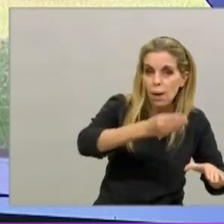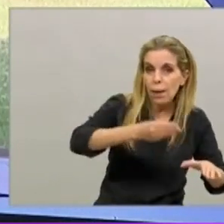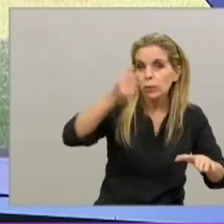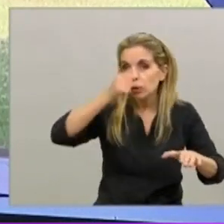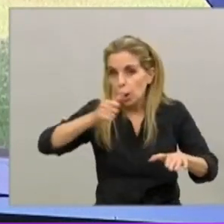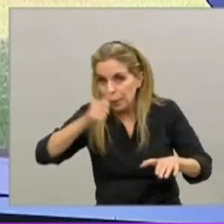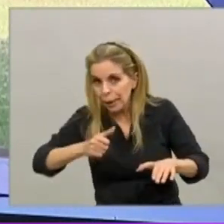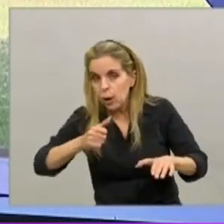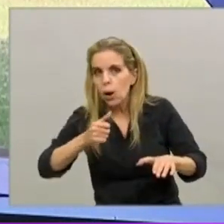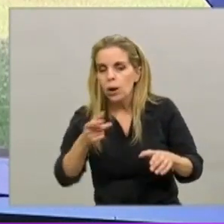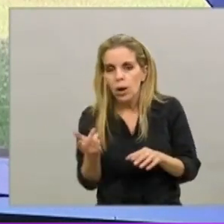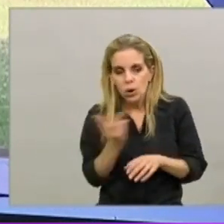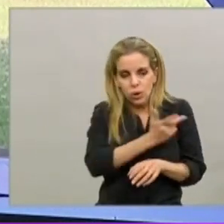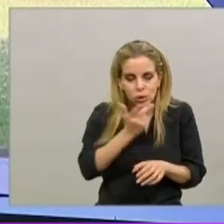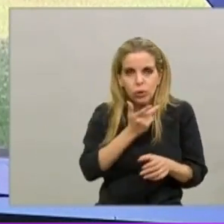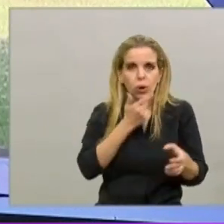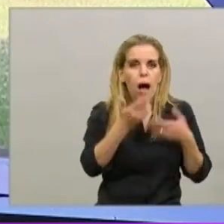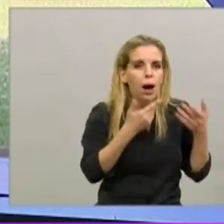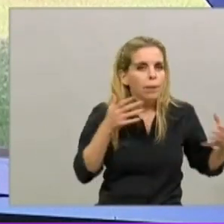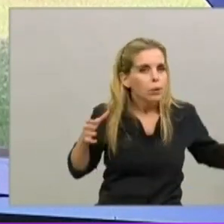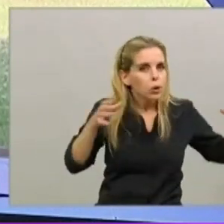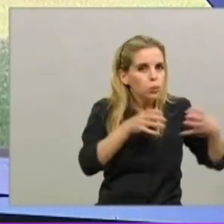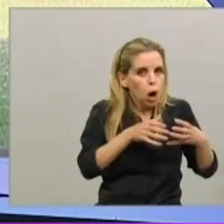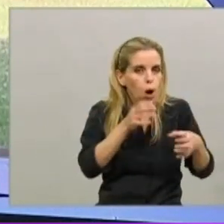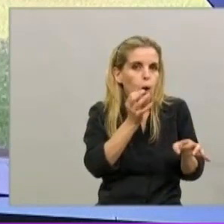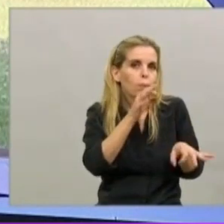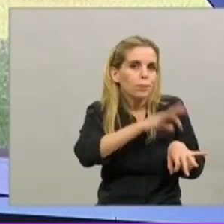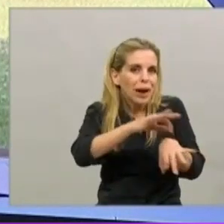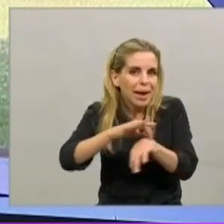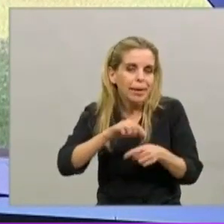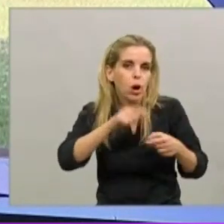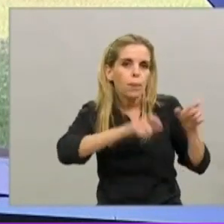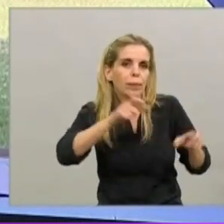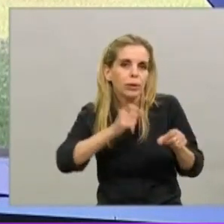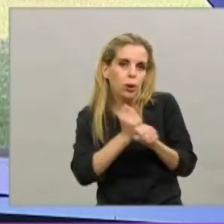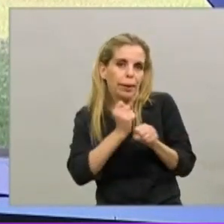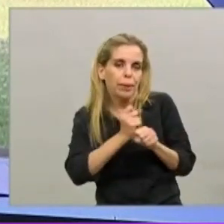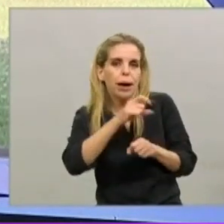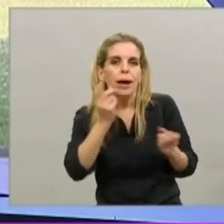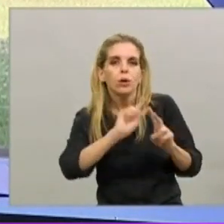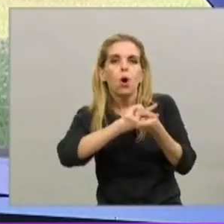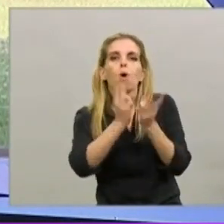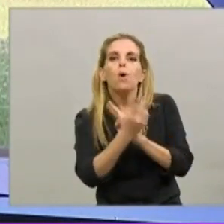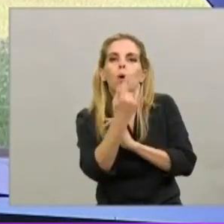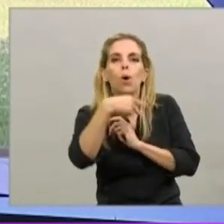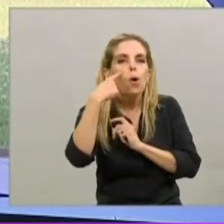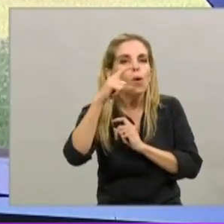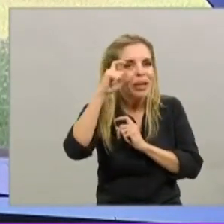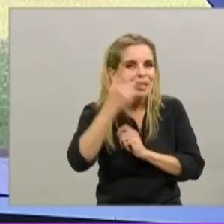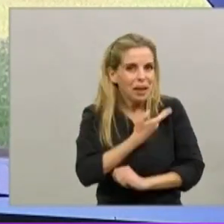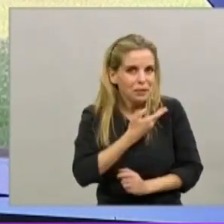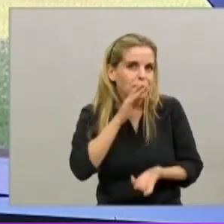infancia, con UNICEF, y la verdad que es muy importante para el bienestar emocional de los chicos, mirando,